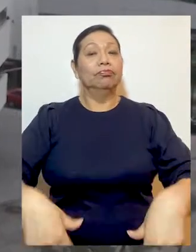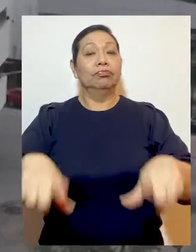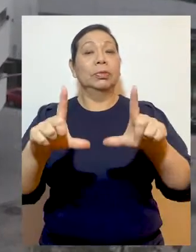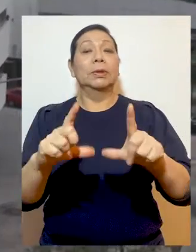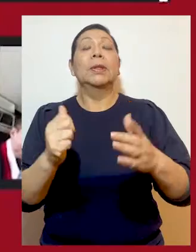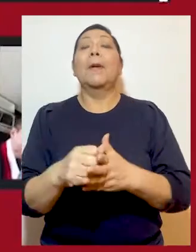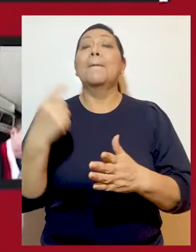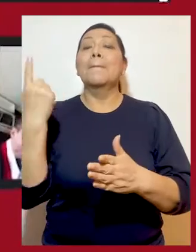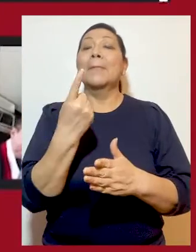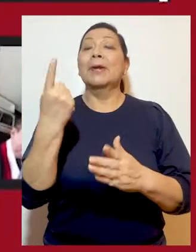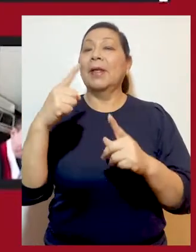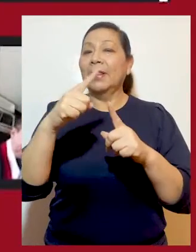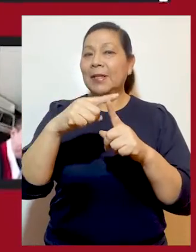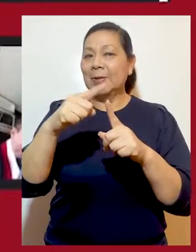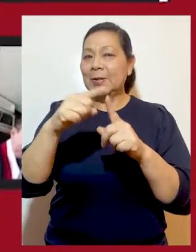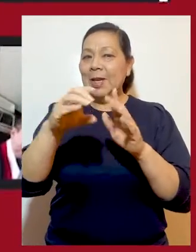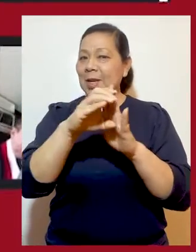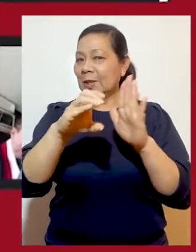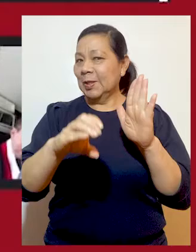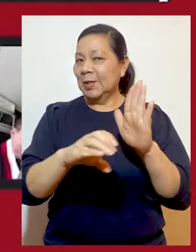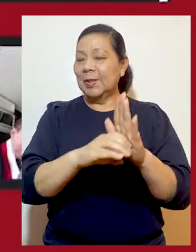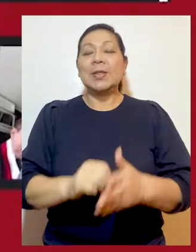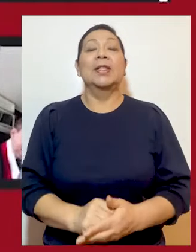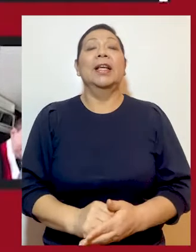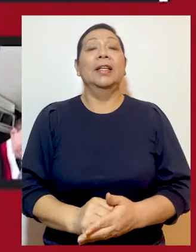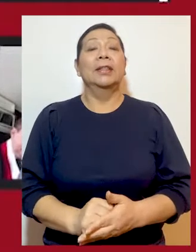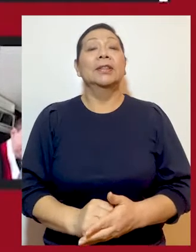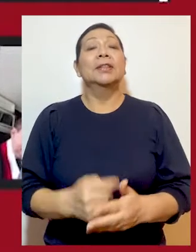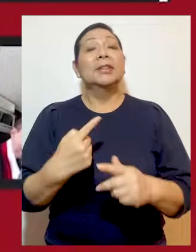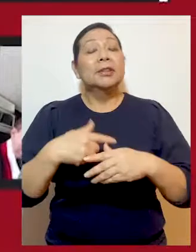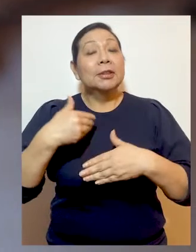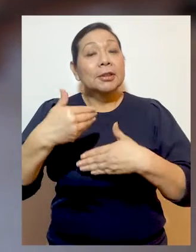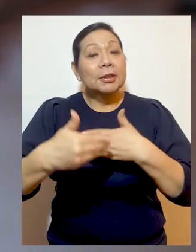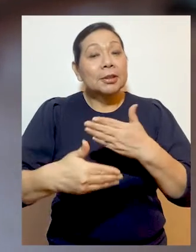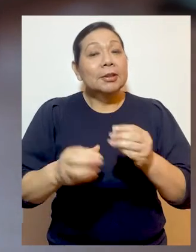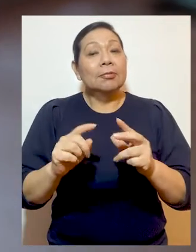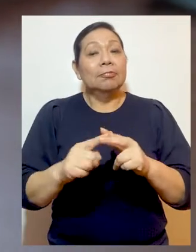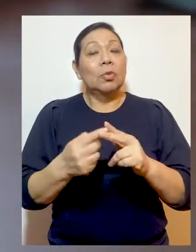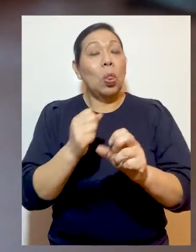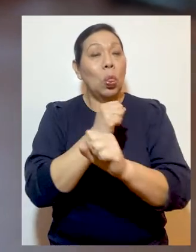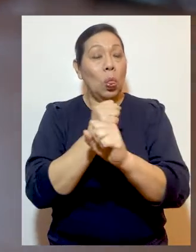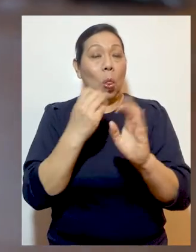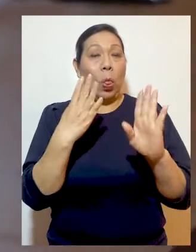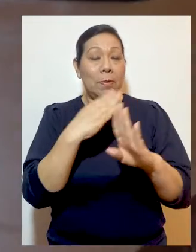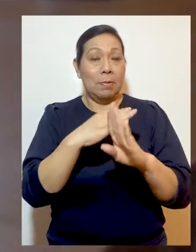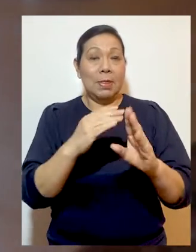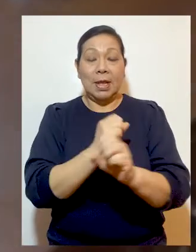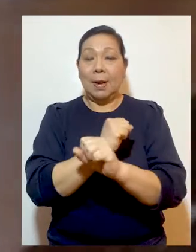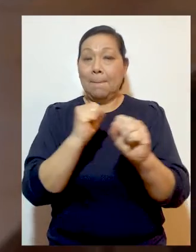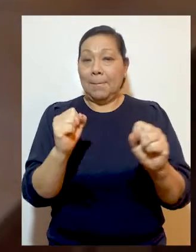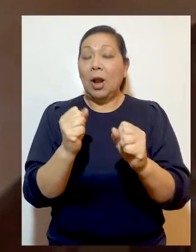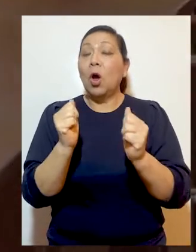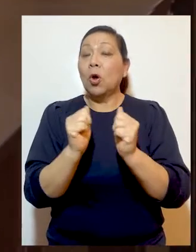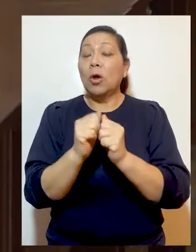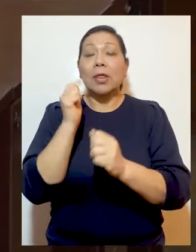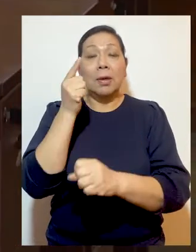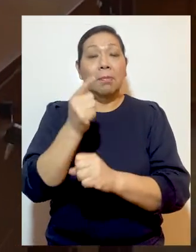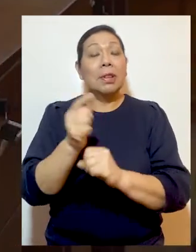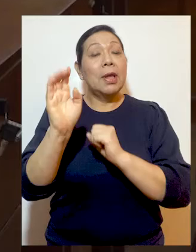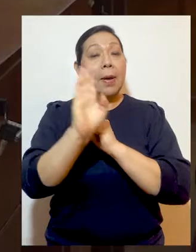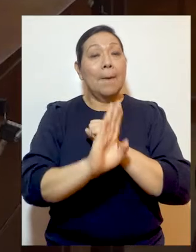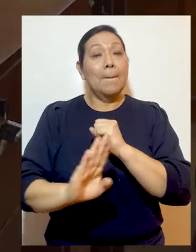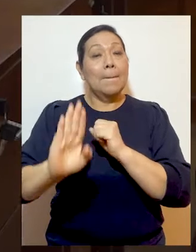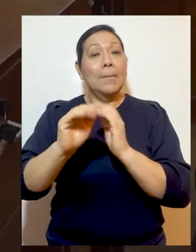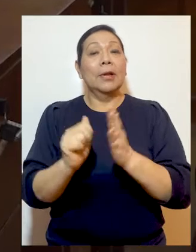pública remota la Sala Primera del Tribunal Constitucional. El acto procesal se inició a las 9.30 de la mañana con la